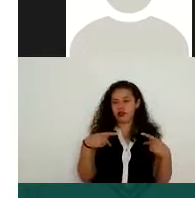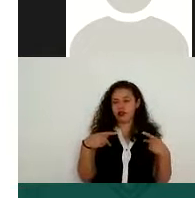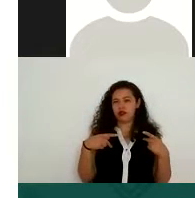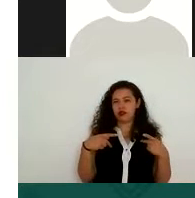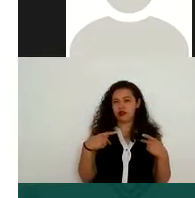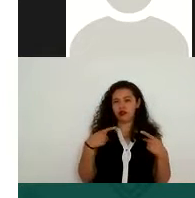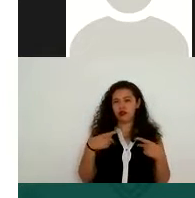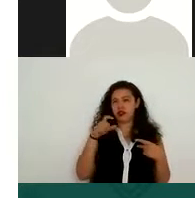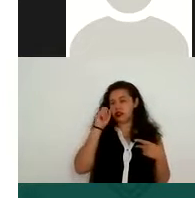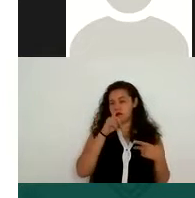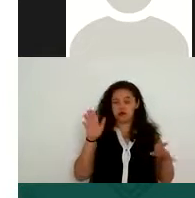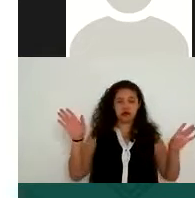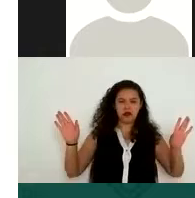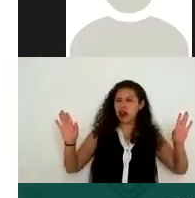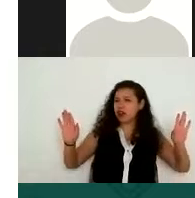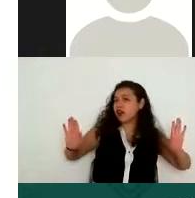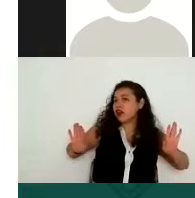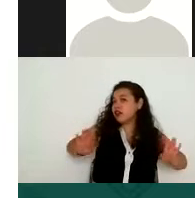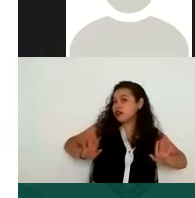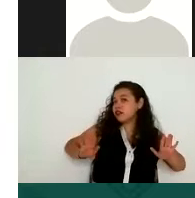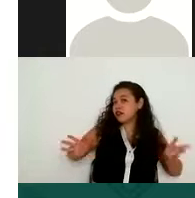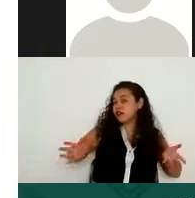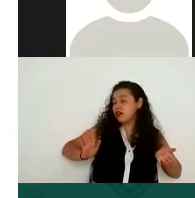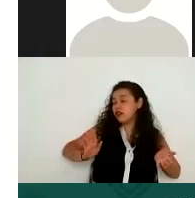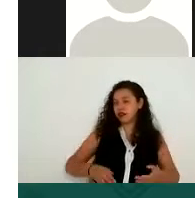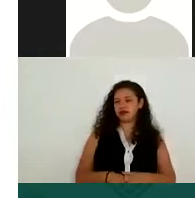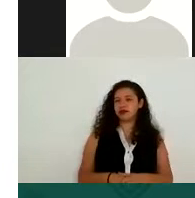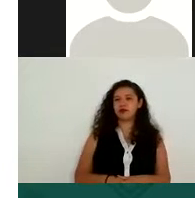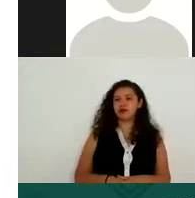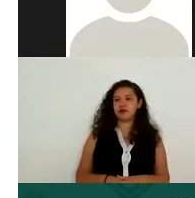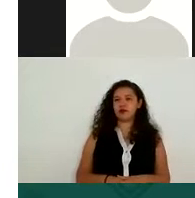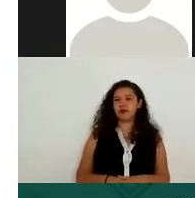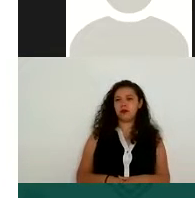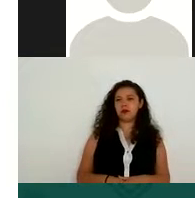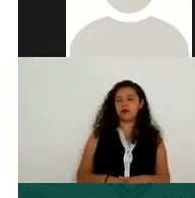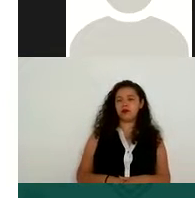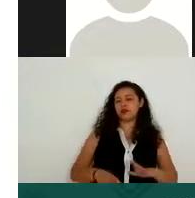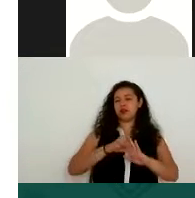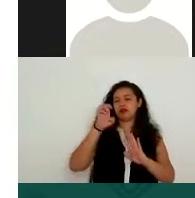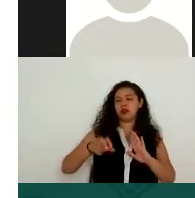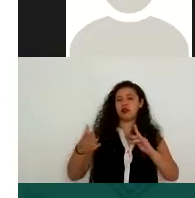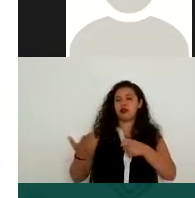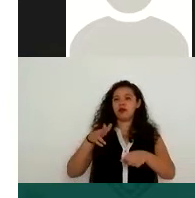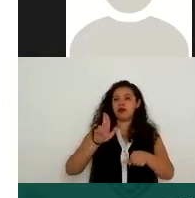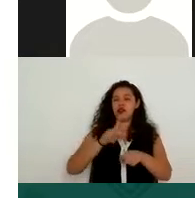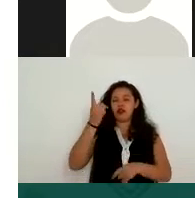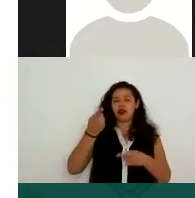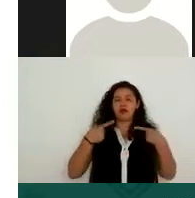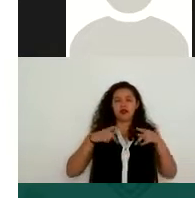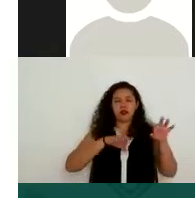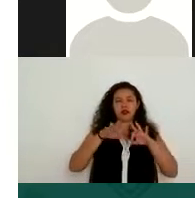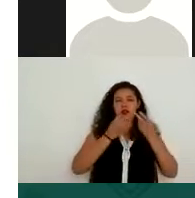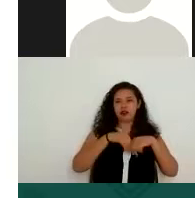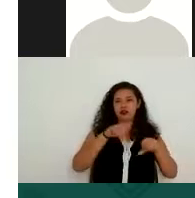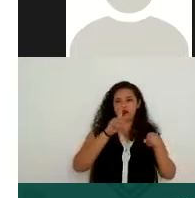mismas referencias. Por ejemplo, en el caso de un hospital, no hay una trabajadora social, hay como, como